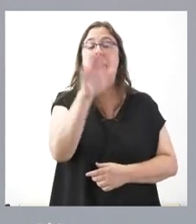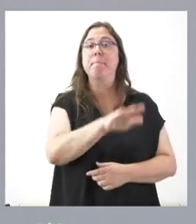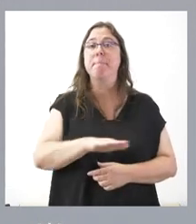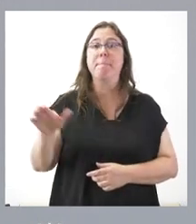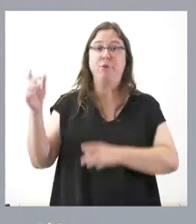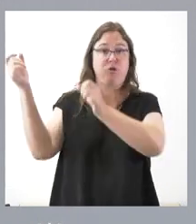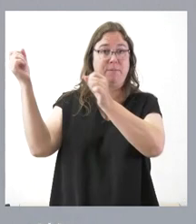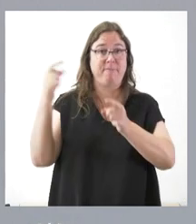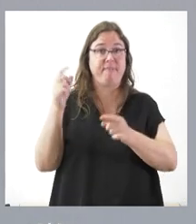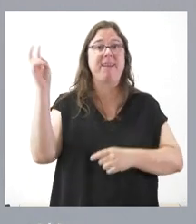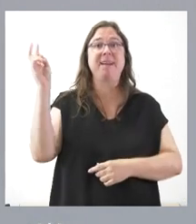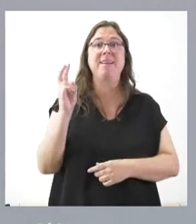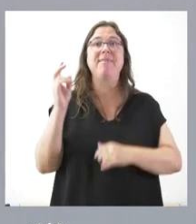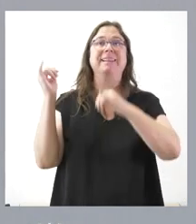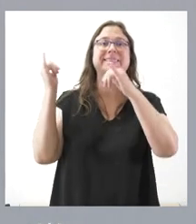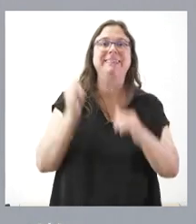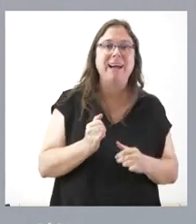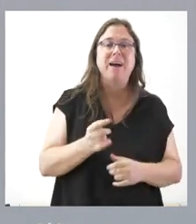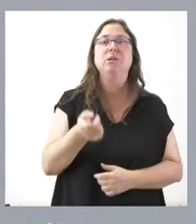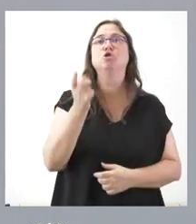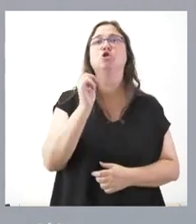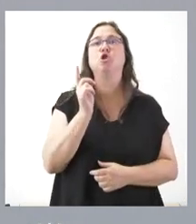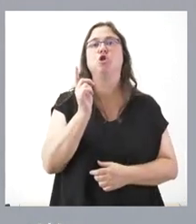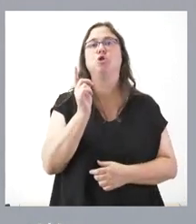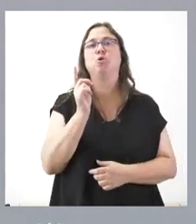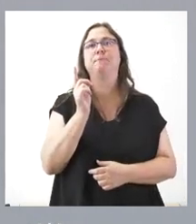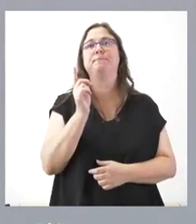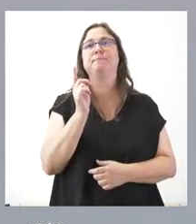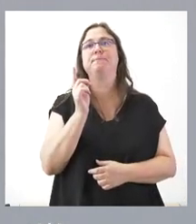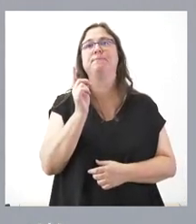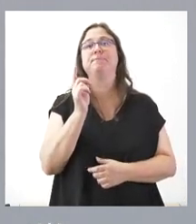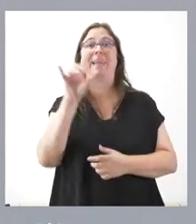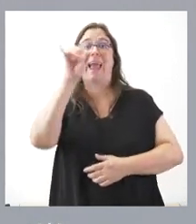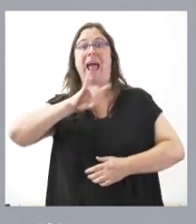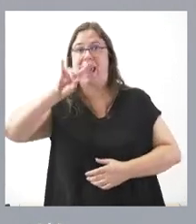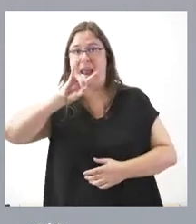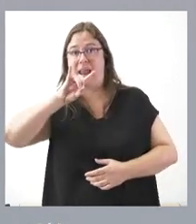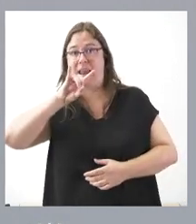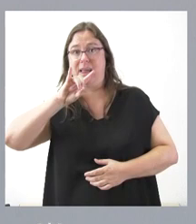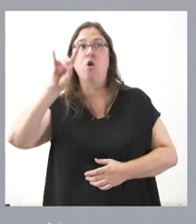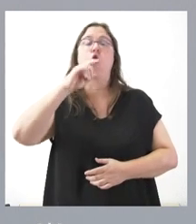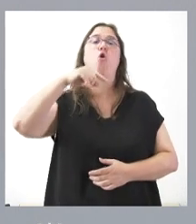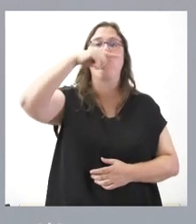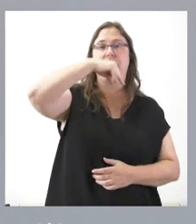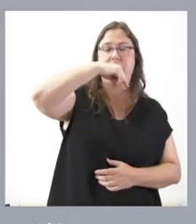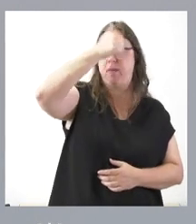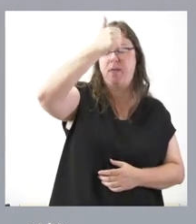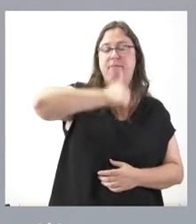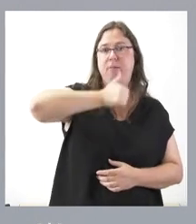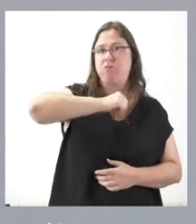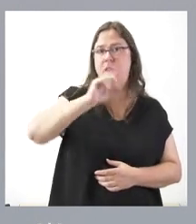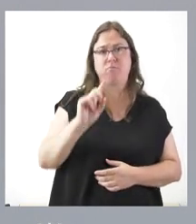migrantes que llegan no llegan solamente vía Canarias o vía Ceuta, en este caso.